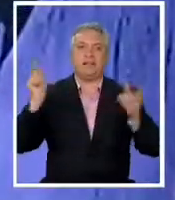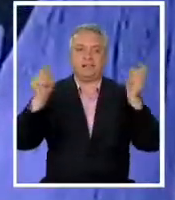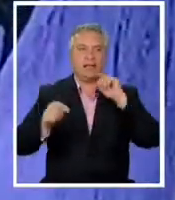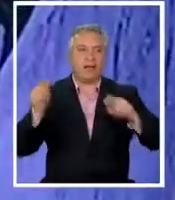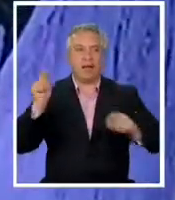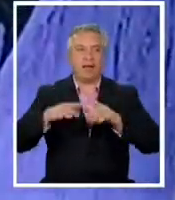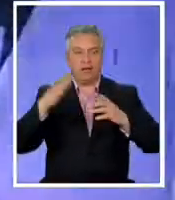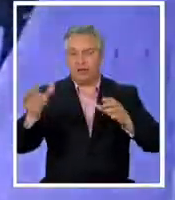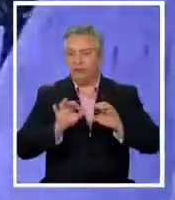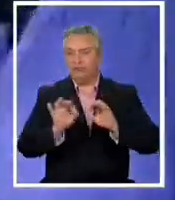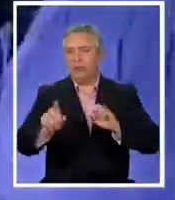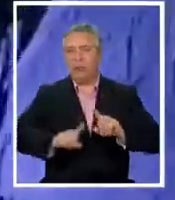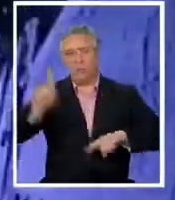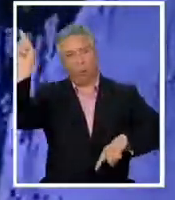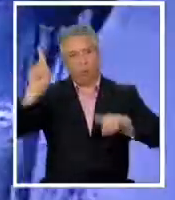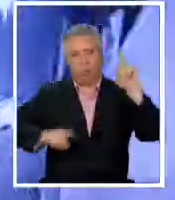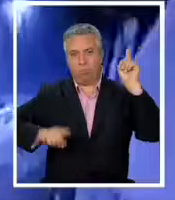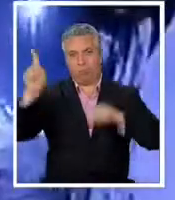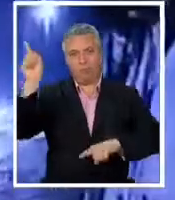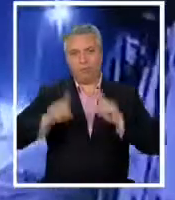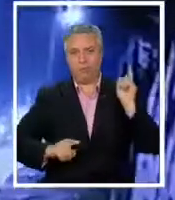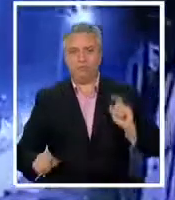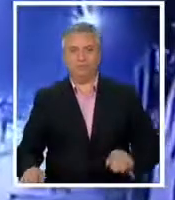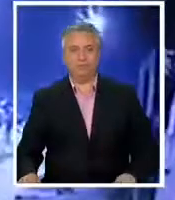lanzar fuegos artificiales